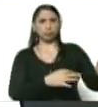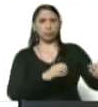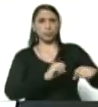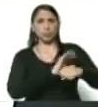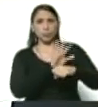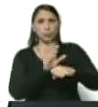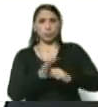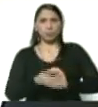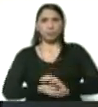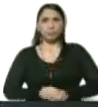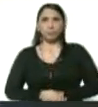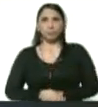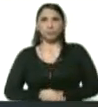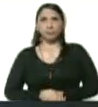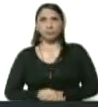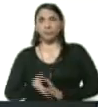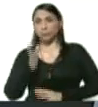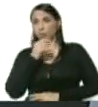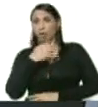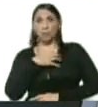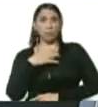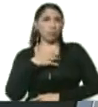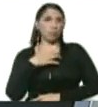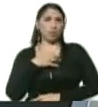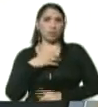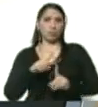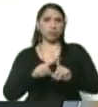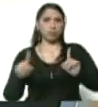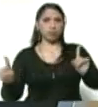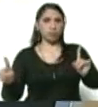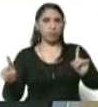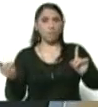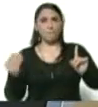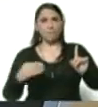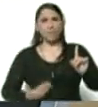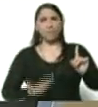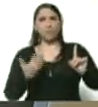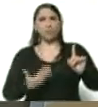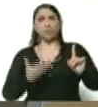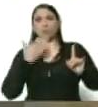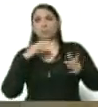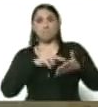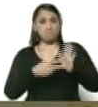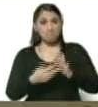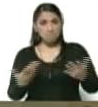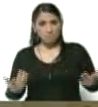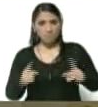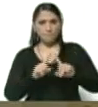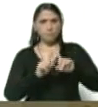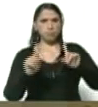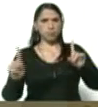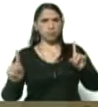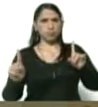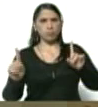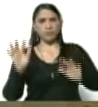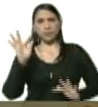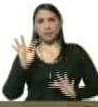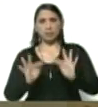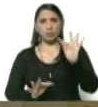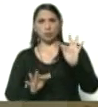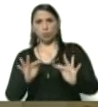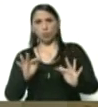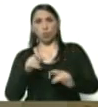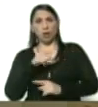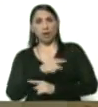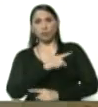extraordinario que no haya podido ser aislado. Lo más importante es el aislamiento físico y por